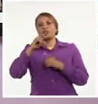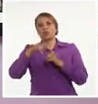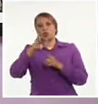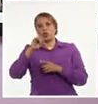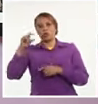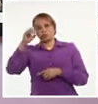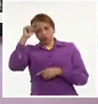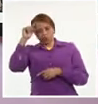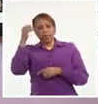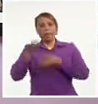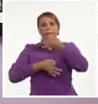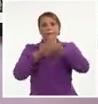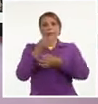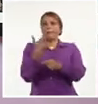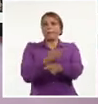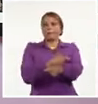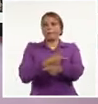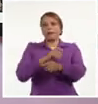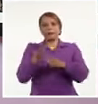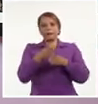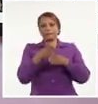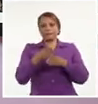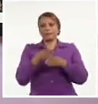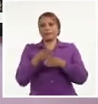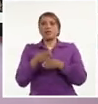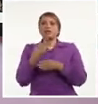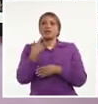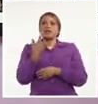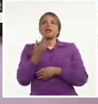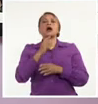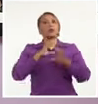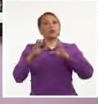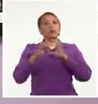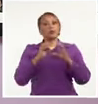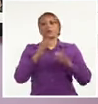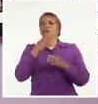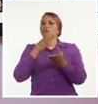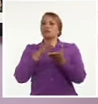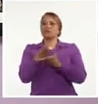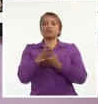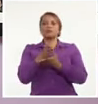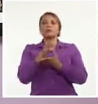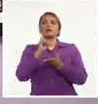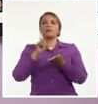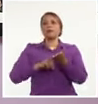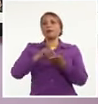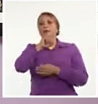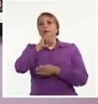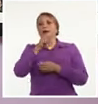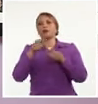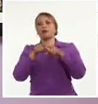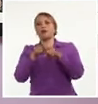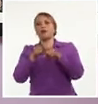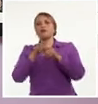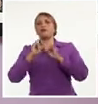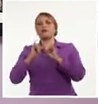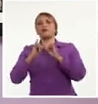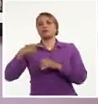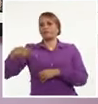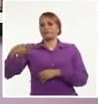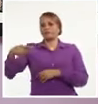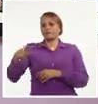acotaba la especialista, quien añadió además que no ha faltado la comunicación directa con los familiares, el acompañamiento y la información continua.